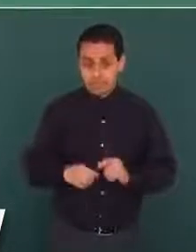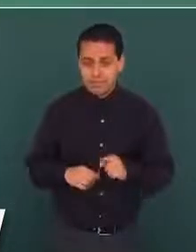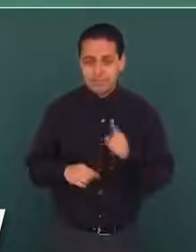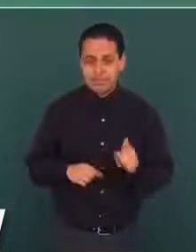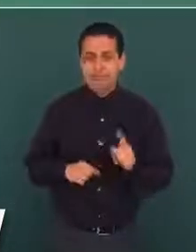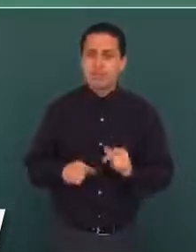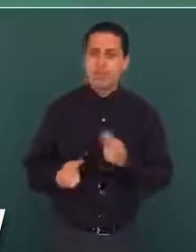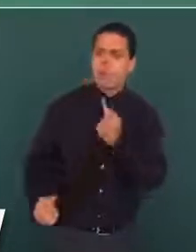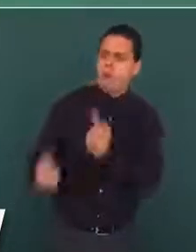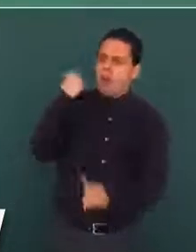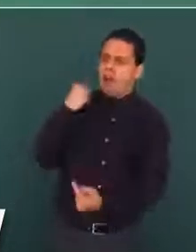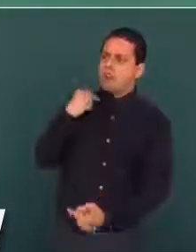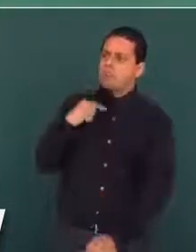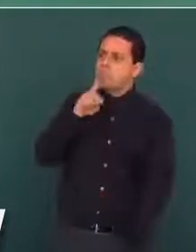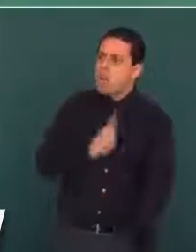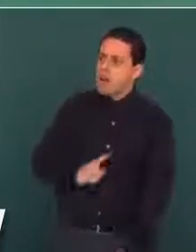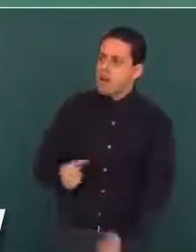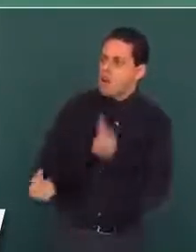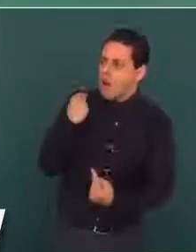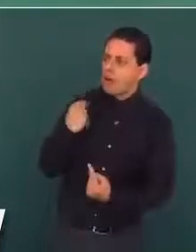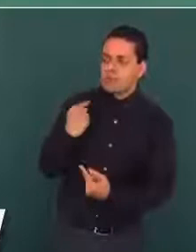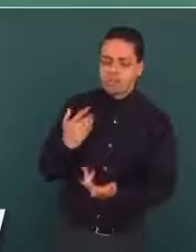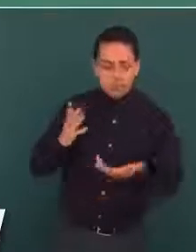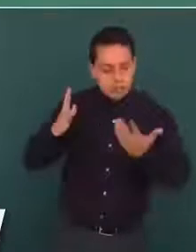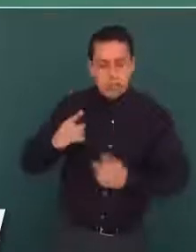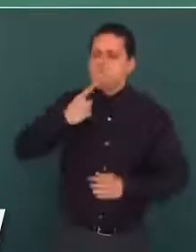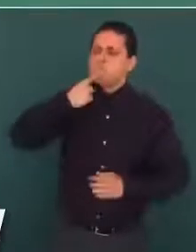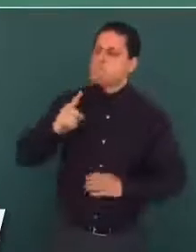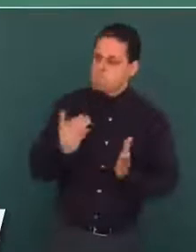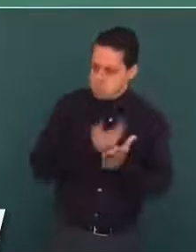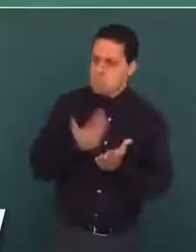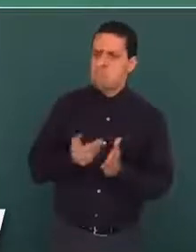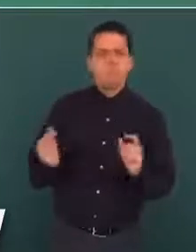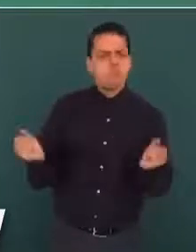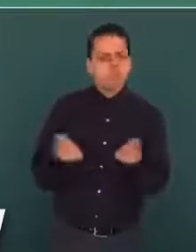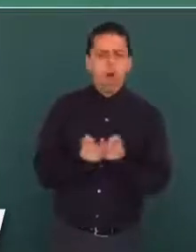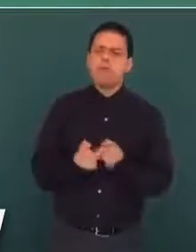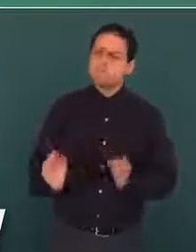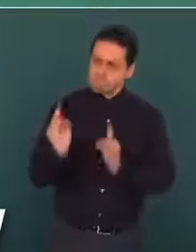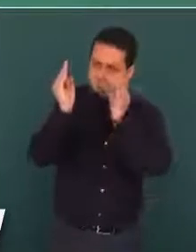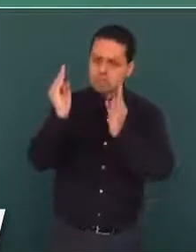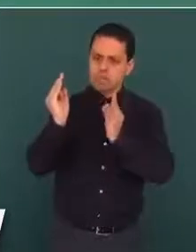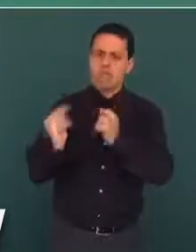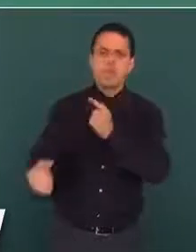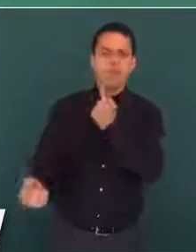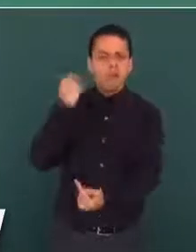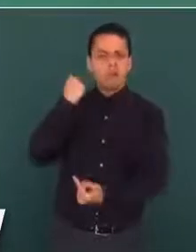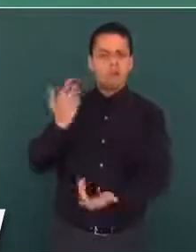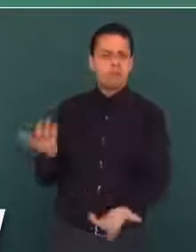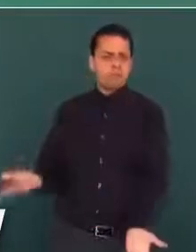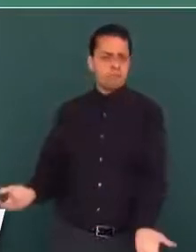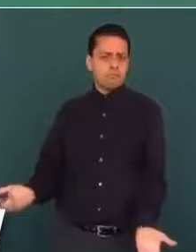difamados, pues que presenten denuncias por daño moral.